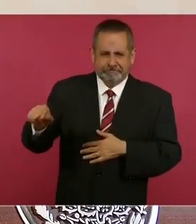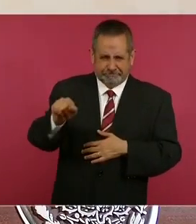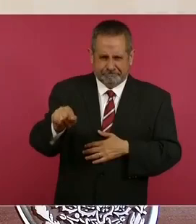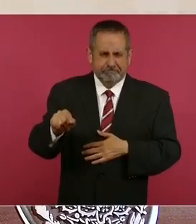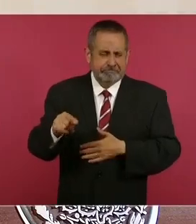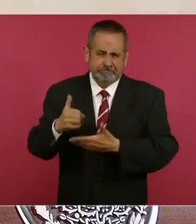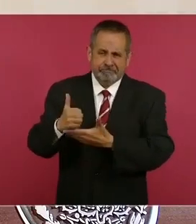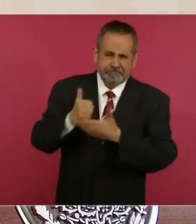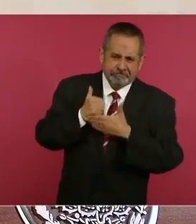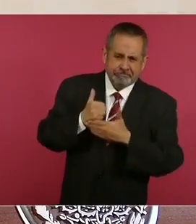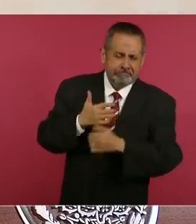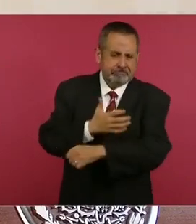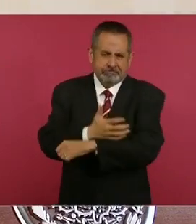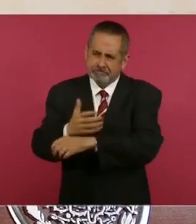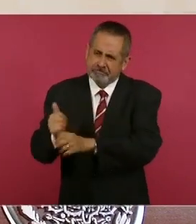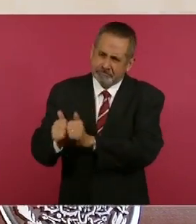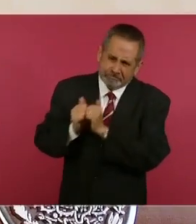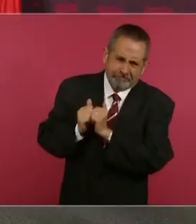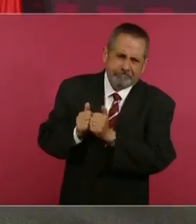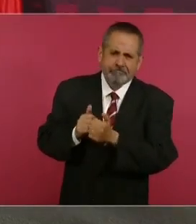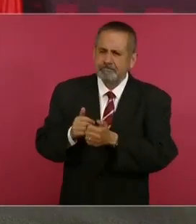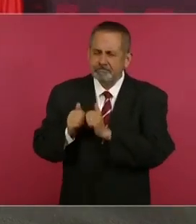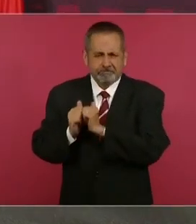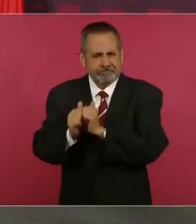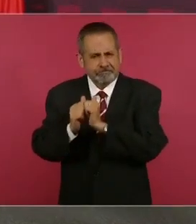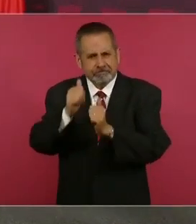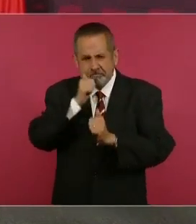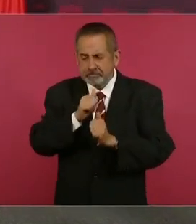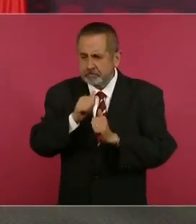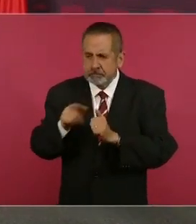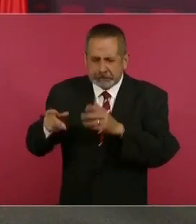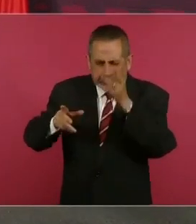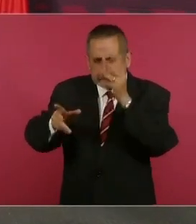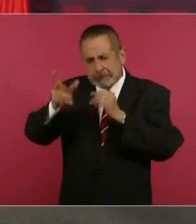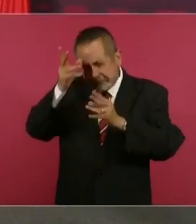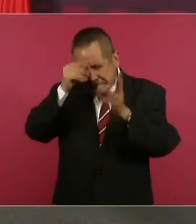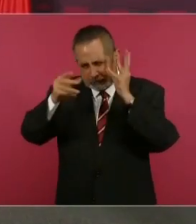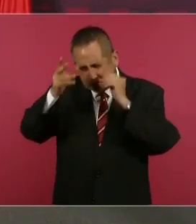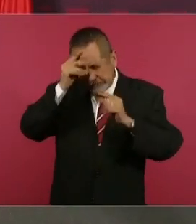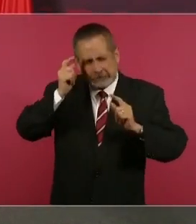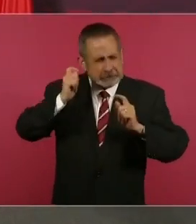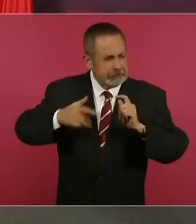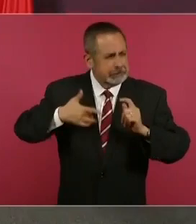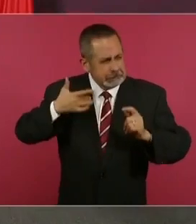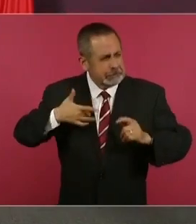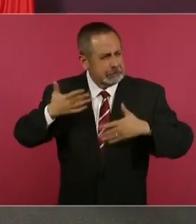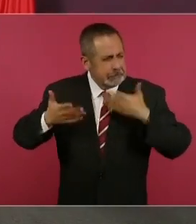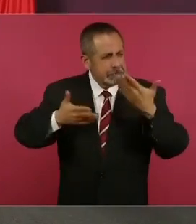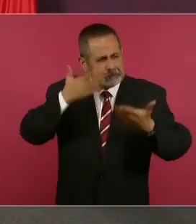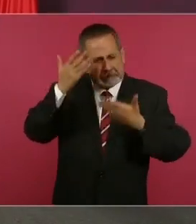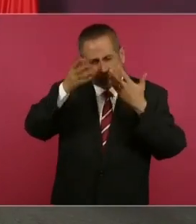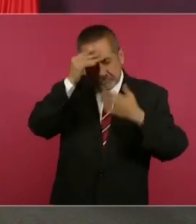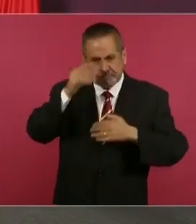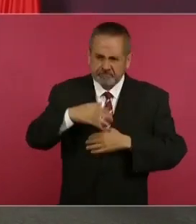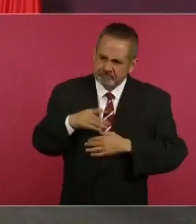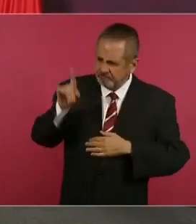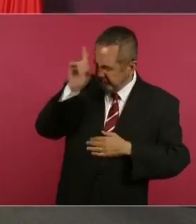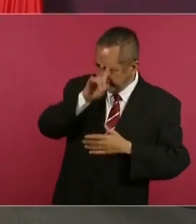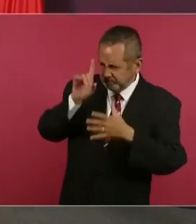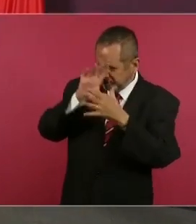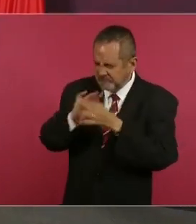me han acompañado y se van formando, que los voy